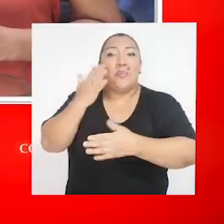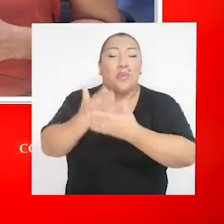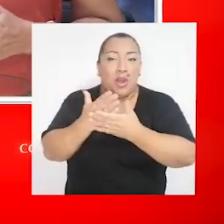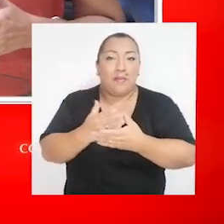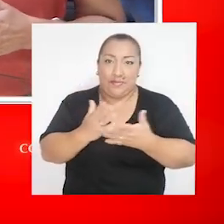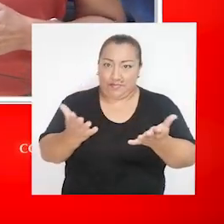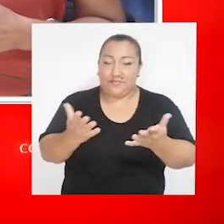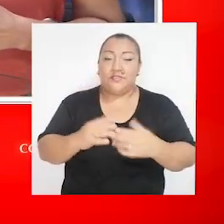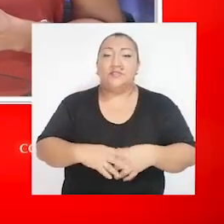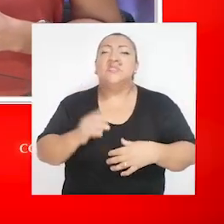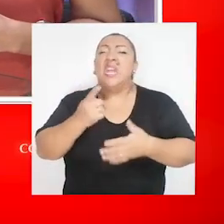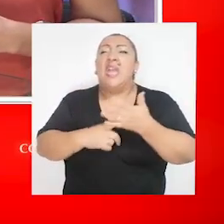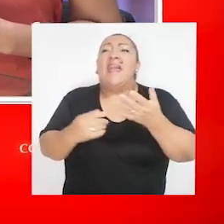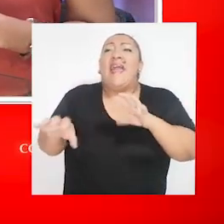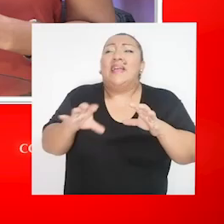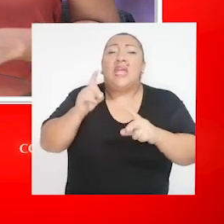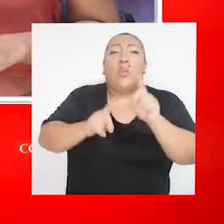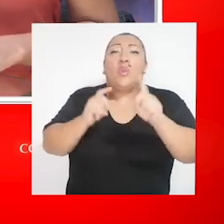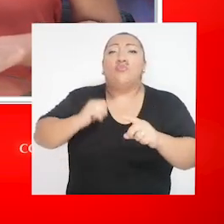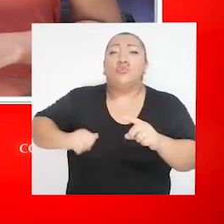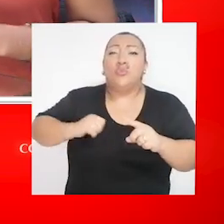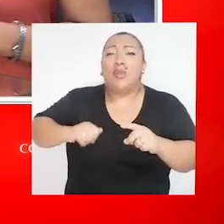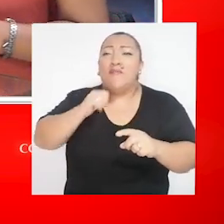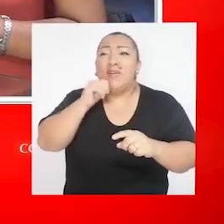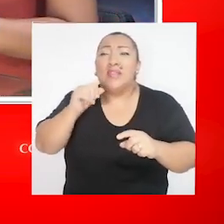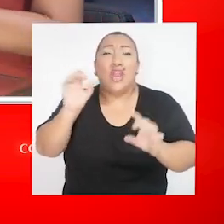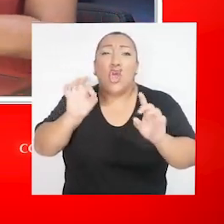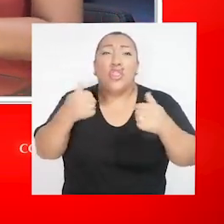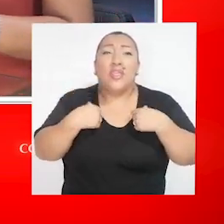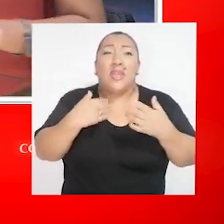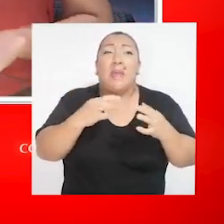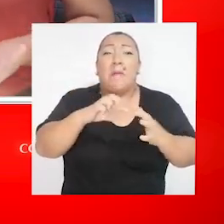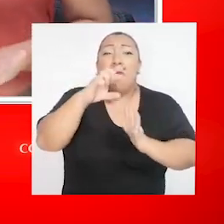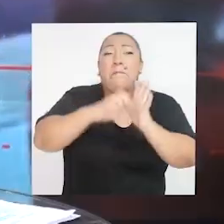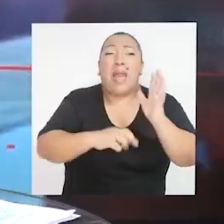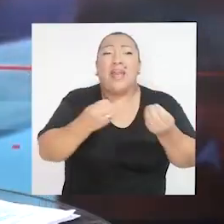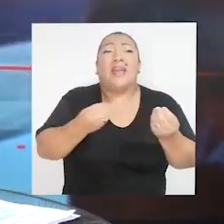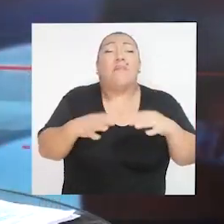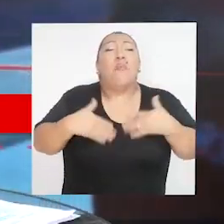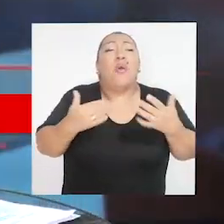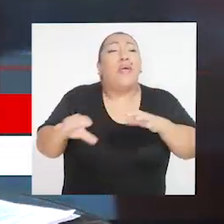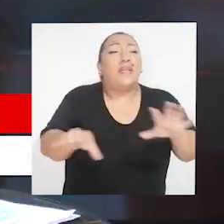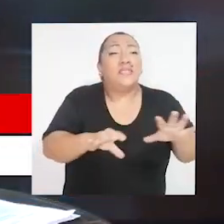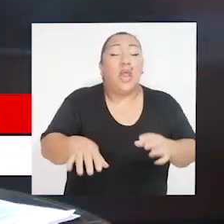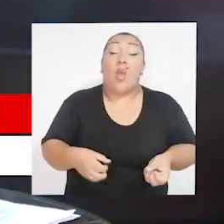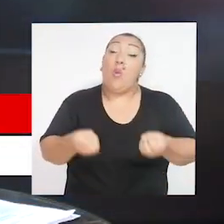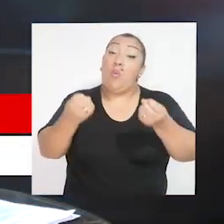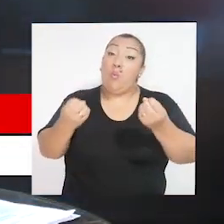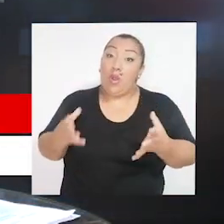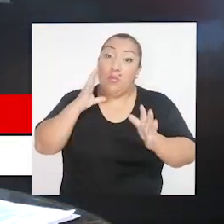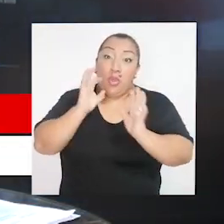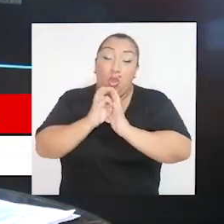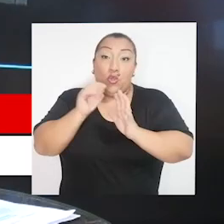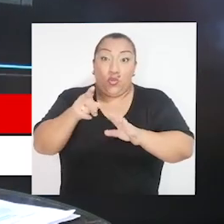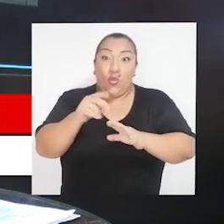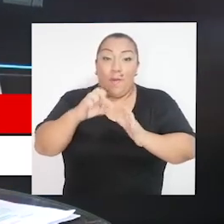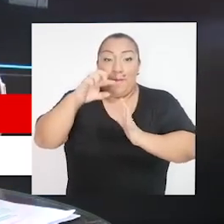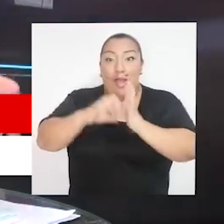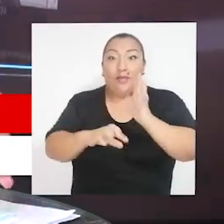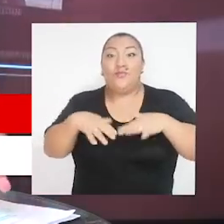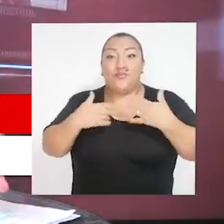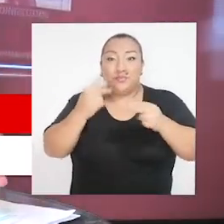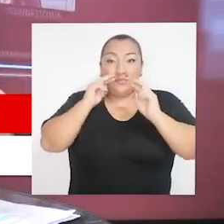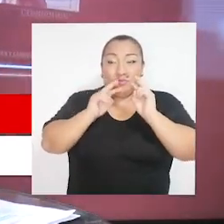consecuencias para aquellos municipios, sobre todo para aquellas ciudades, no contar con este plan? La importancia del plan es que tú puedes